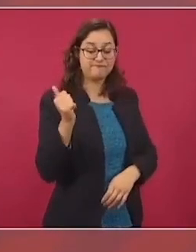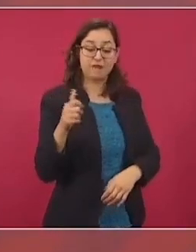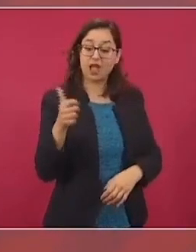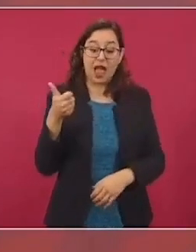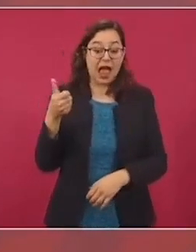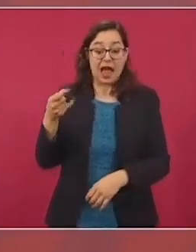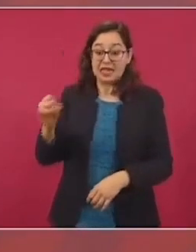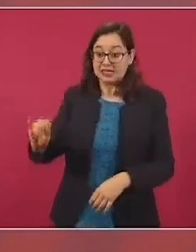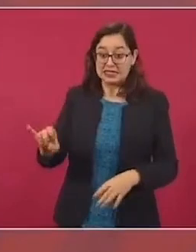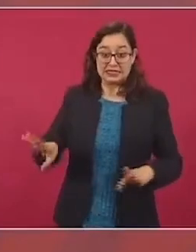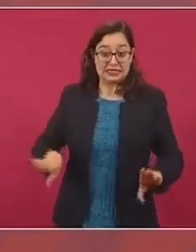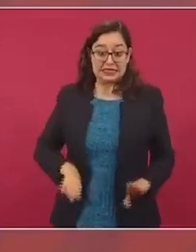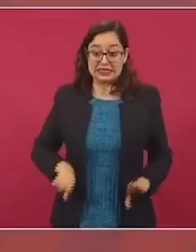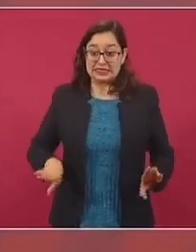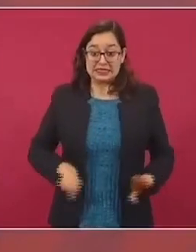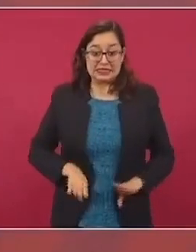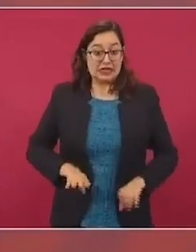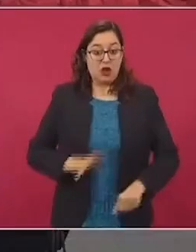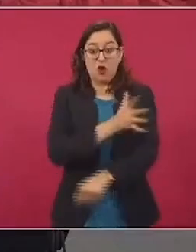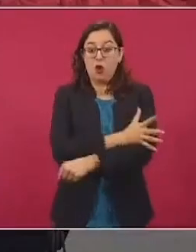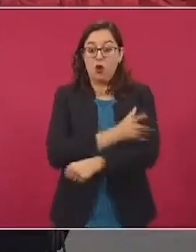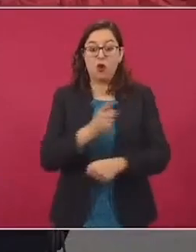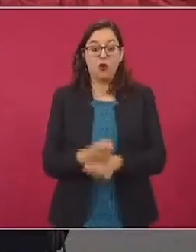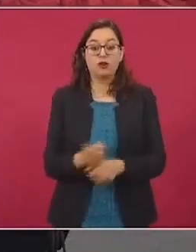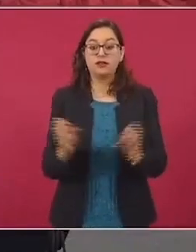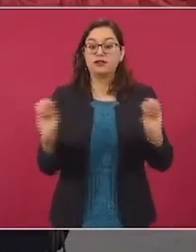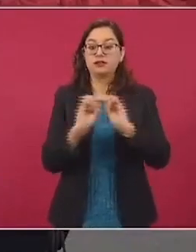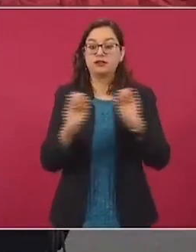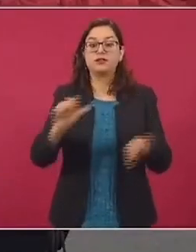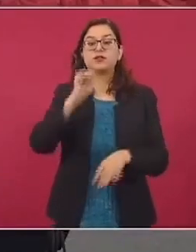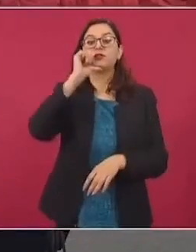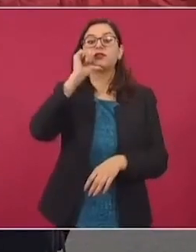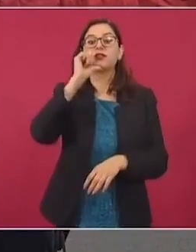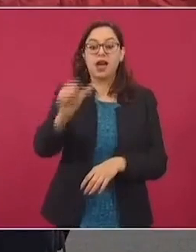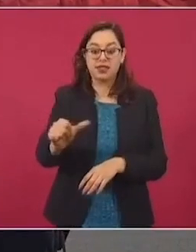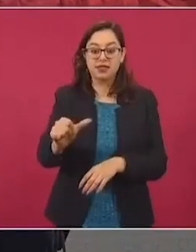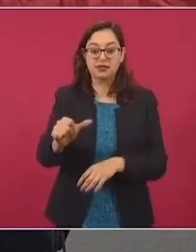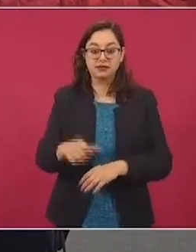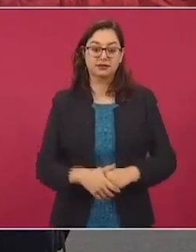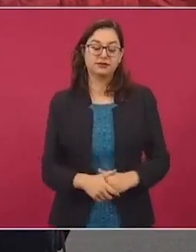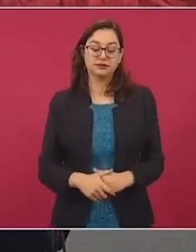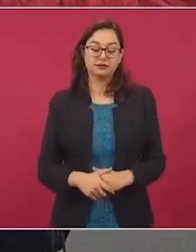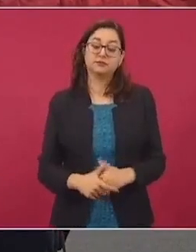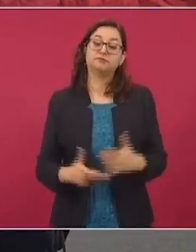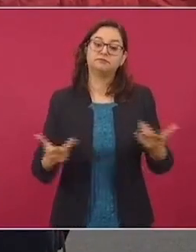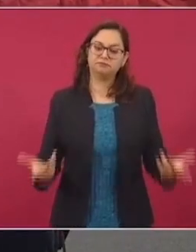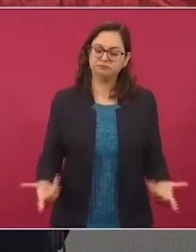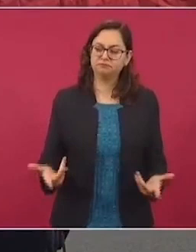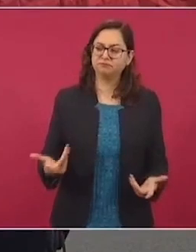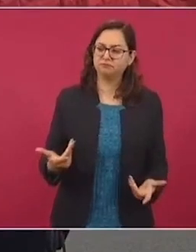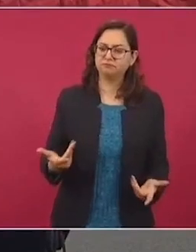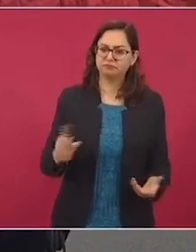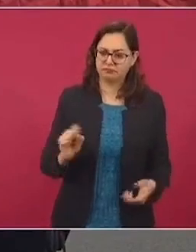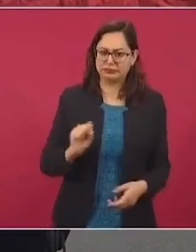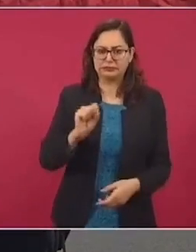Porque son muy deshonestos. Si tenemos diferencias políticas, ideológicas,